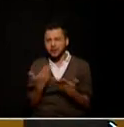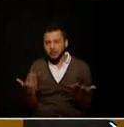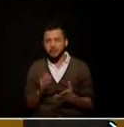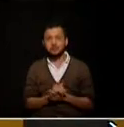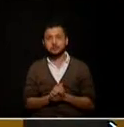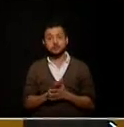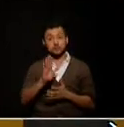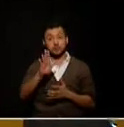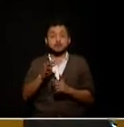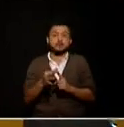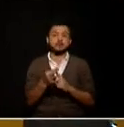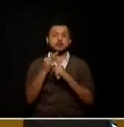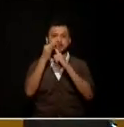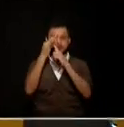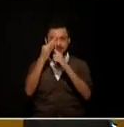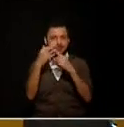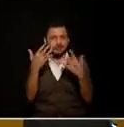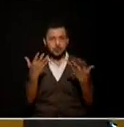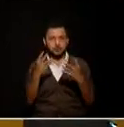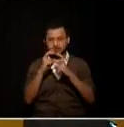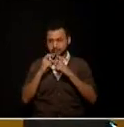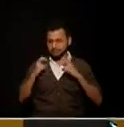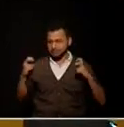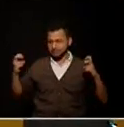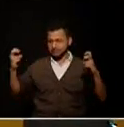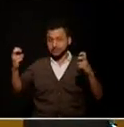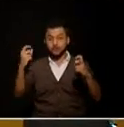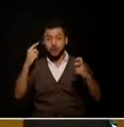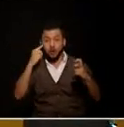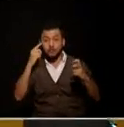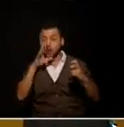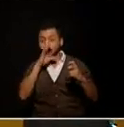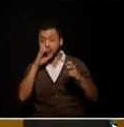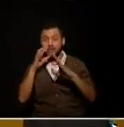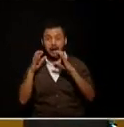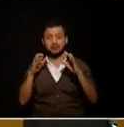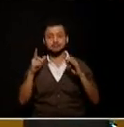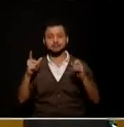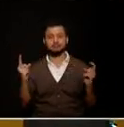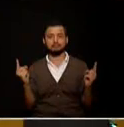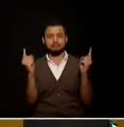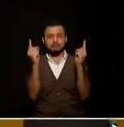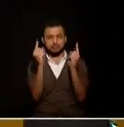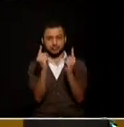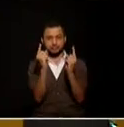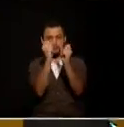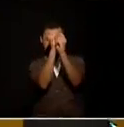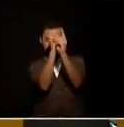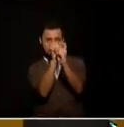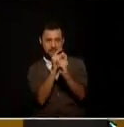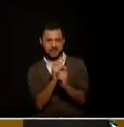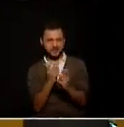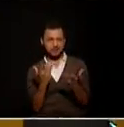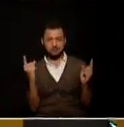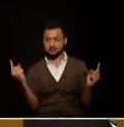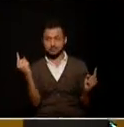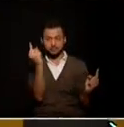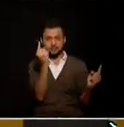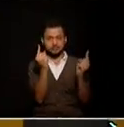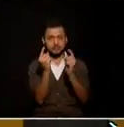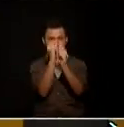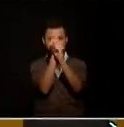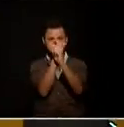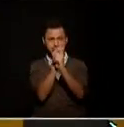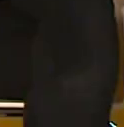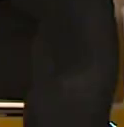el turno para que sean los candidatos los que pregunten les voy a contar un poquito el sistema es muy sencillo cada candidato